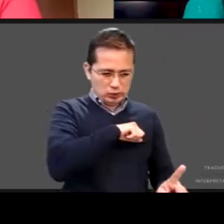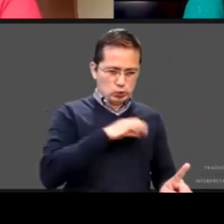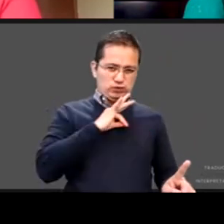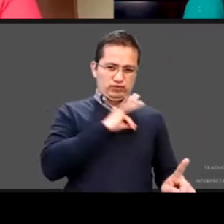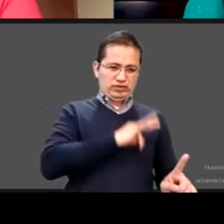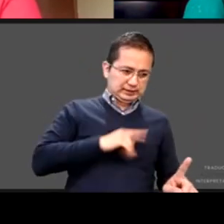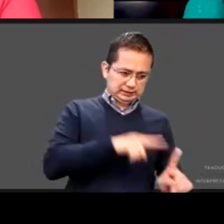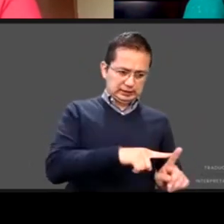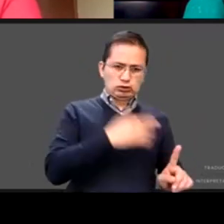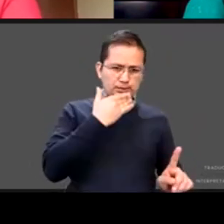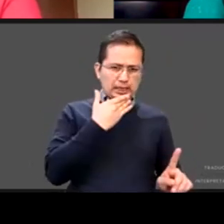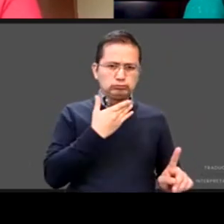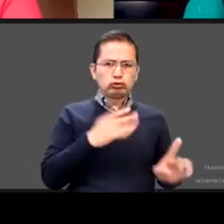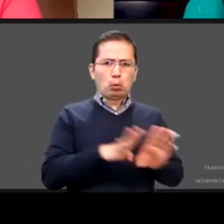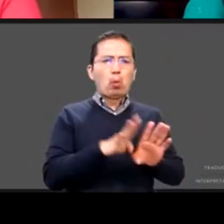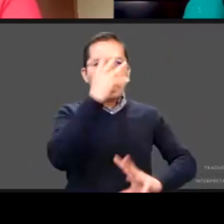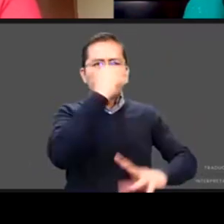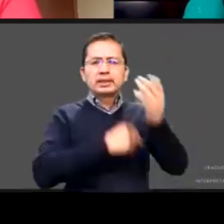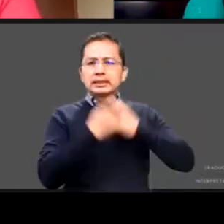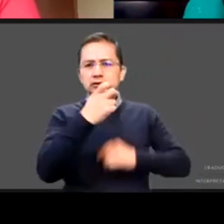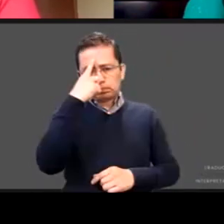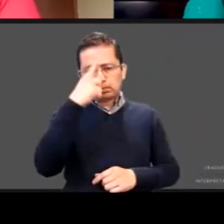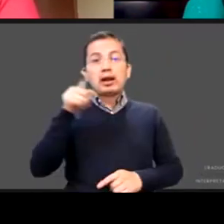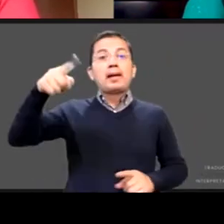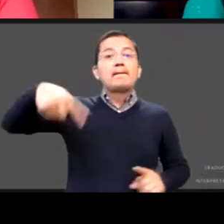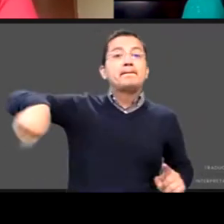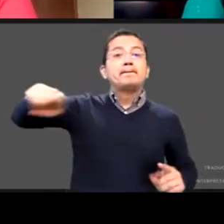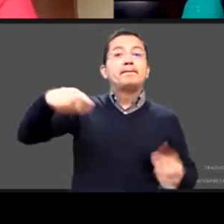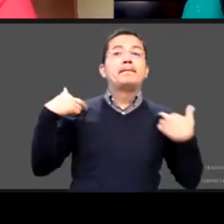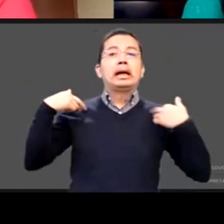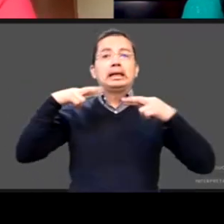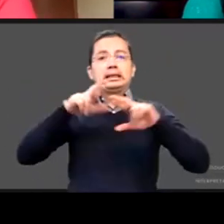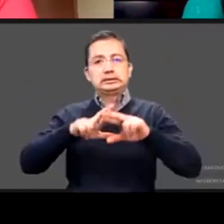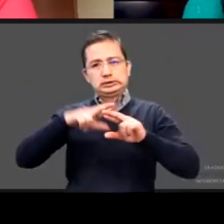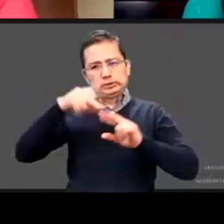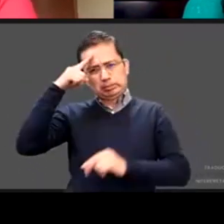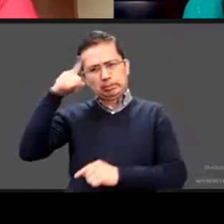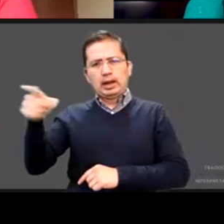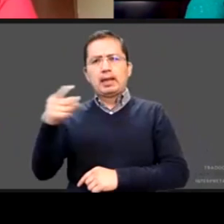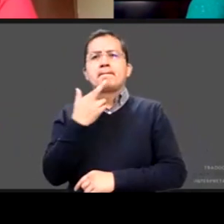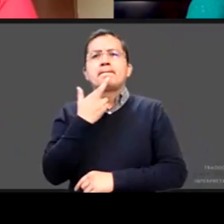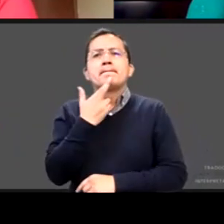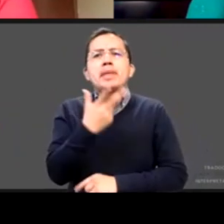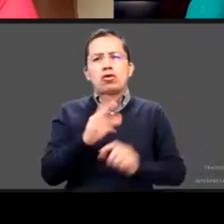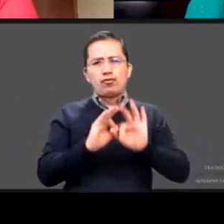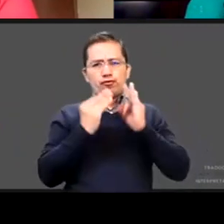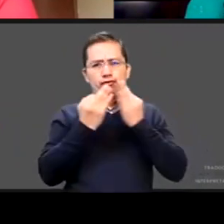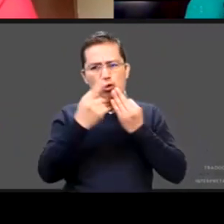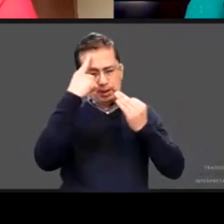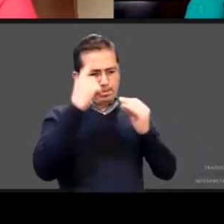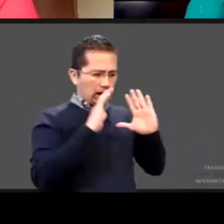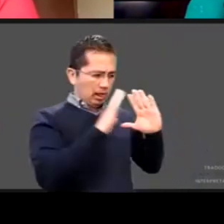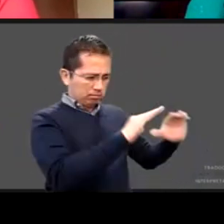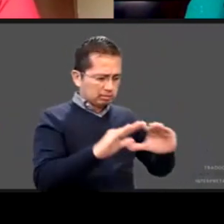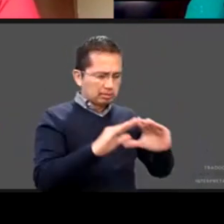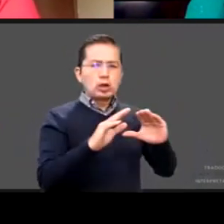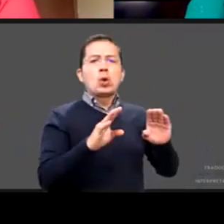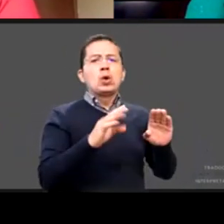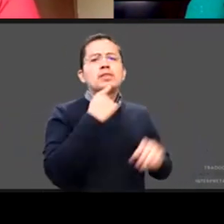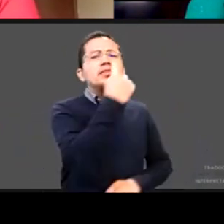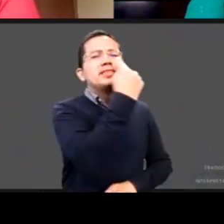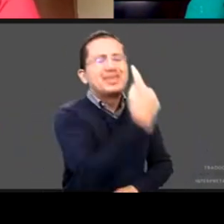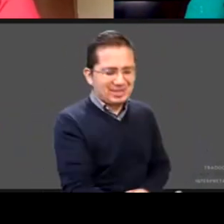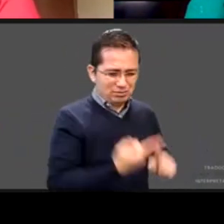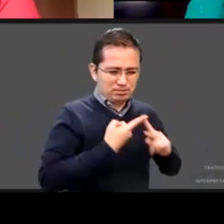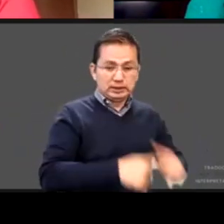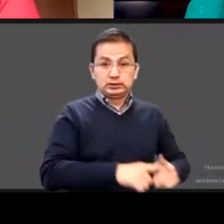se pueden capacitar las y los docentes para mejorar su intervención en primera infancia y también si hay